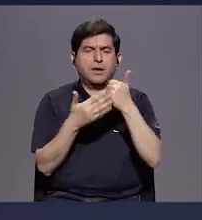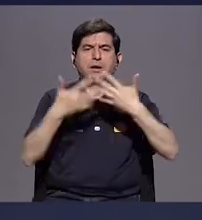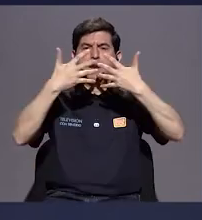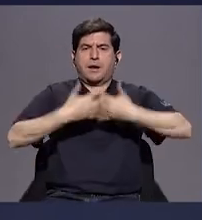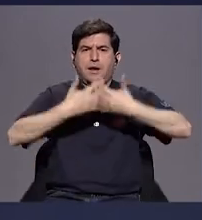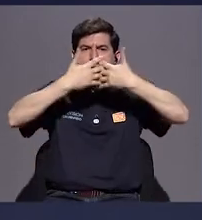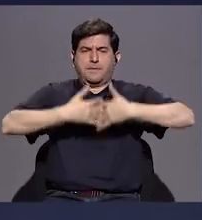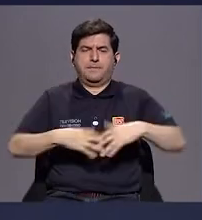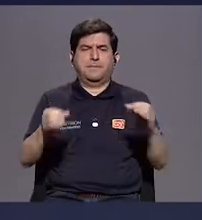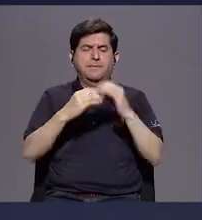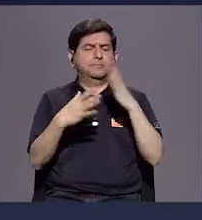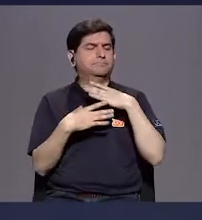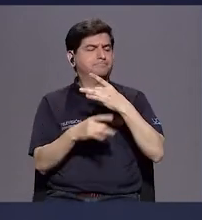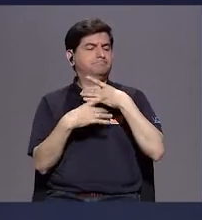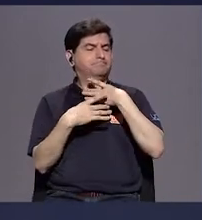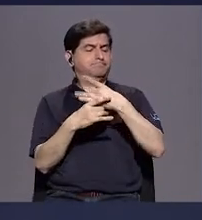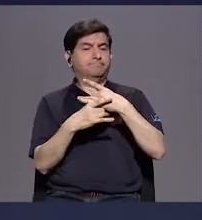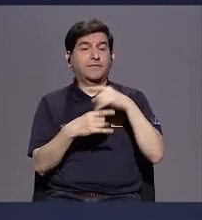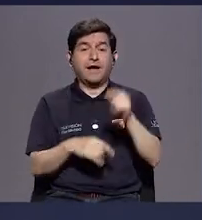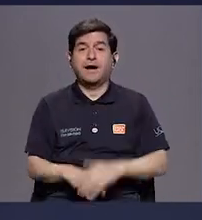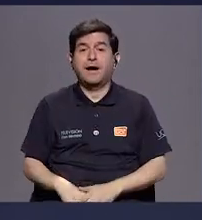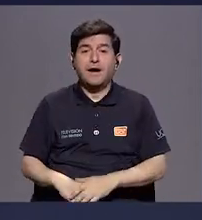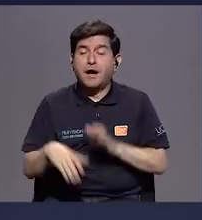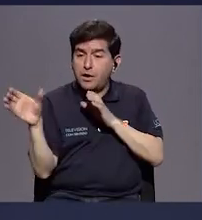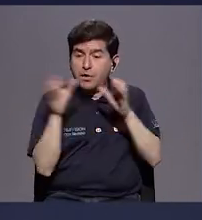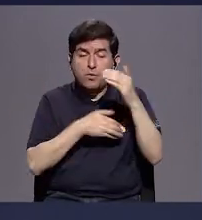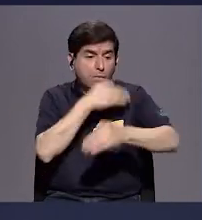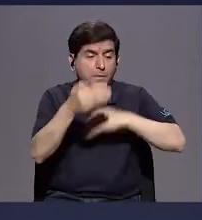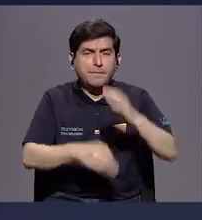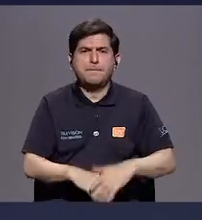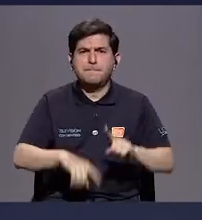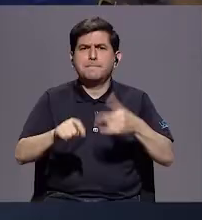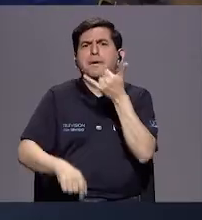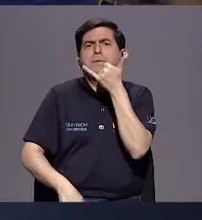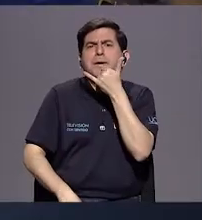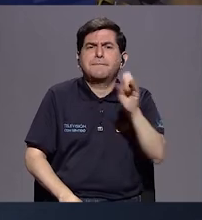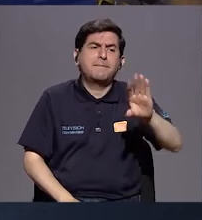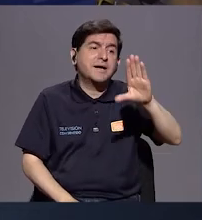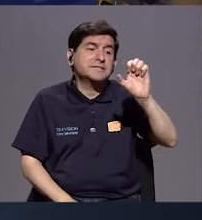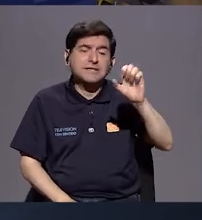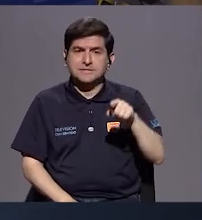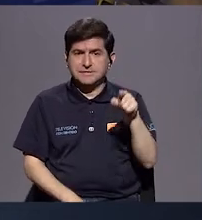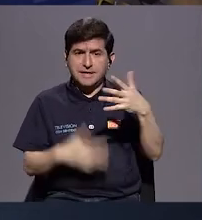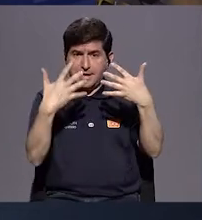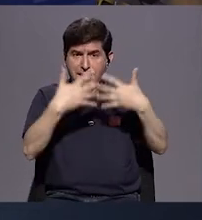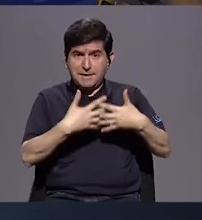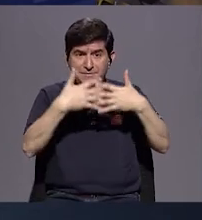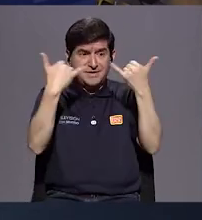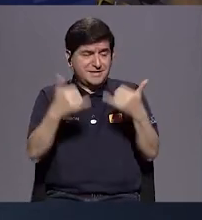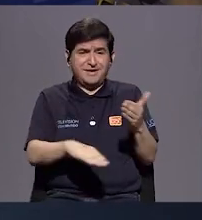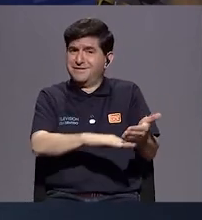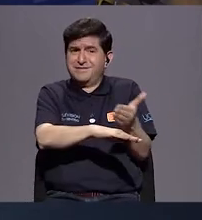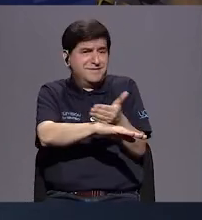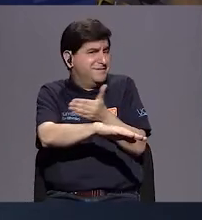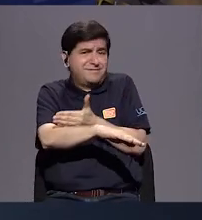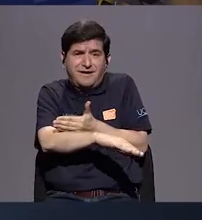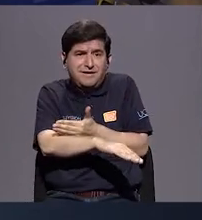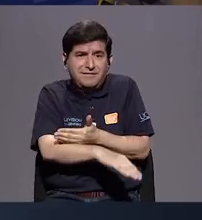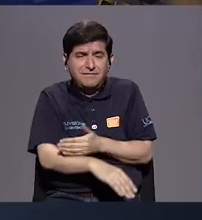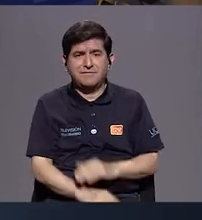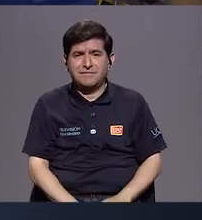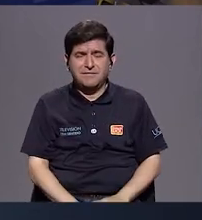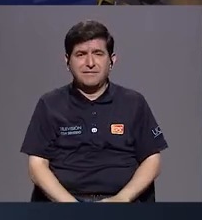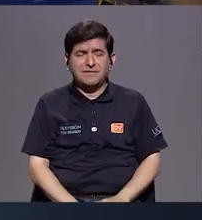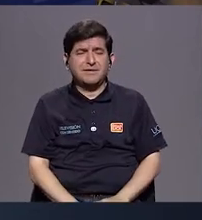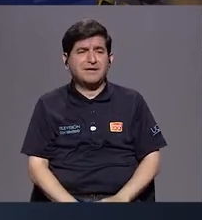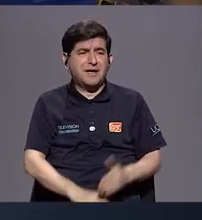industrial siendo más atractivo para la comercialización. ¿Y pero qué pasa con el ICE? Una empresa que ya no crece tanto, que